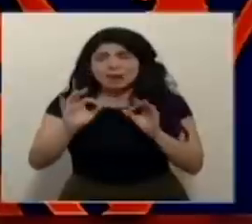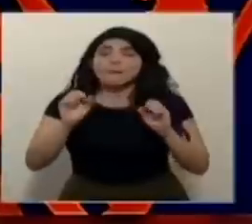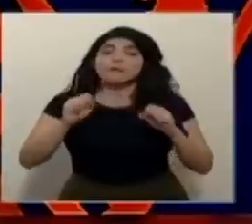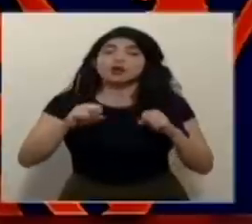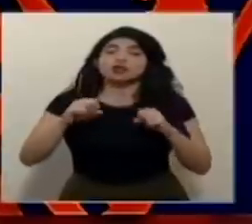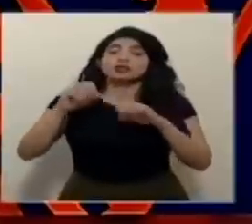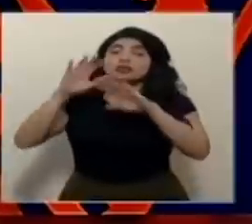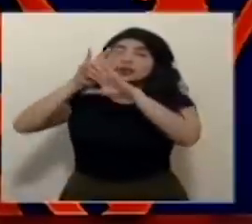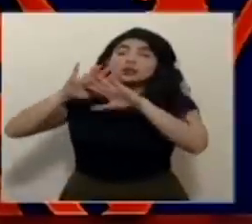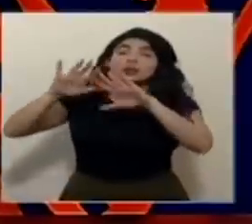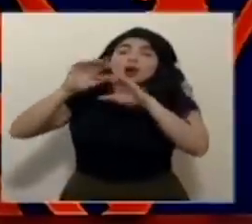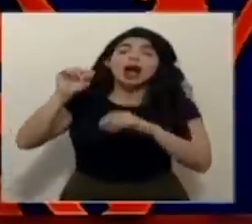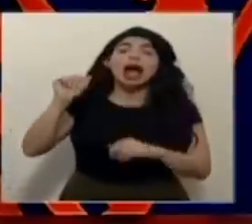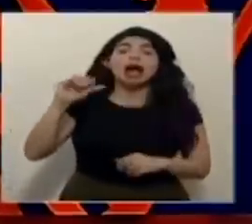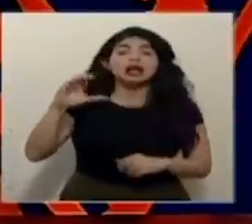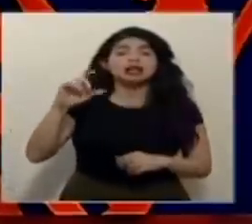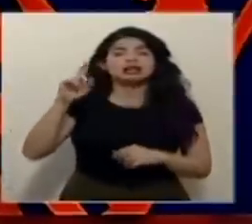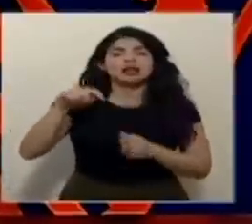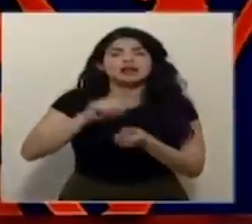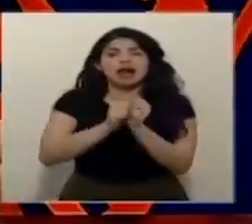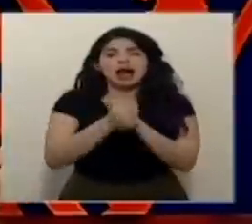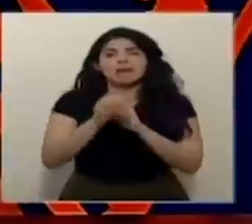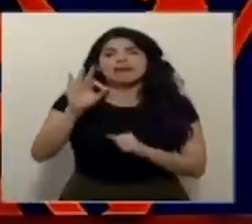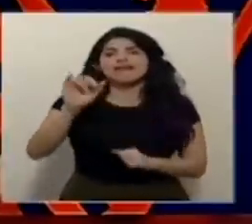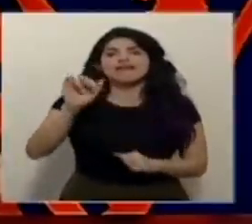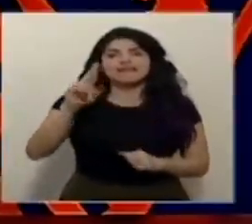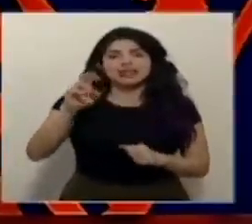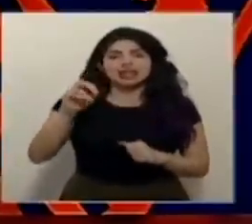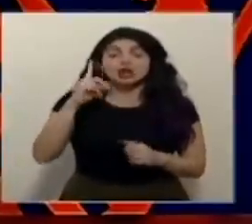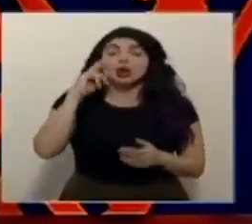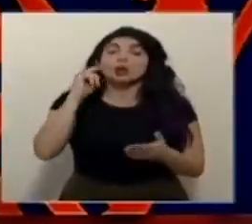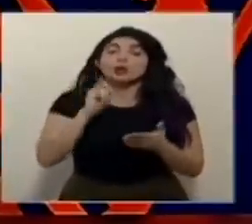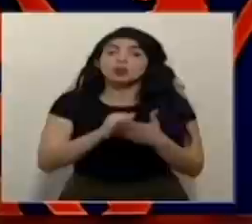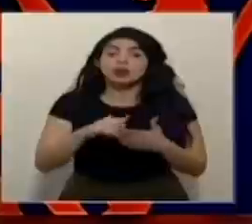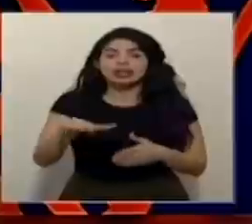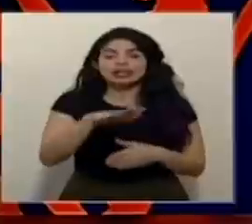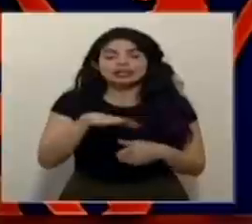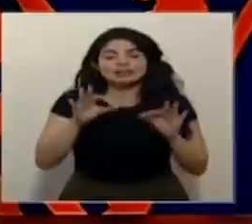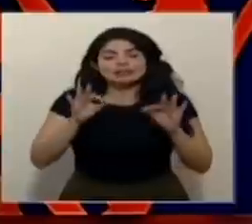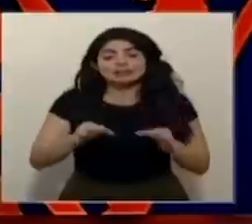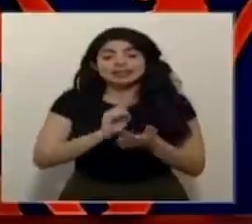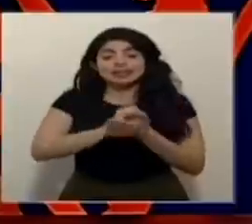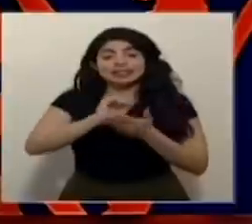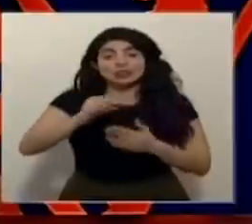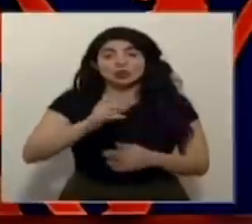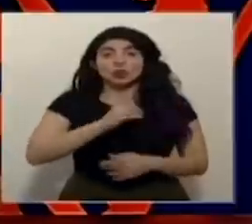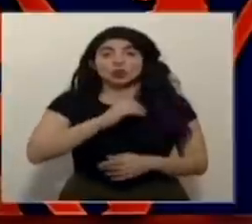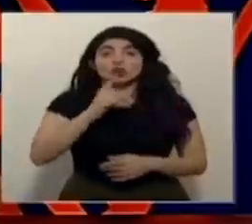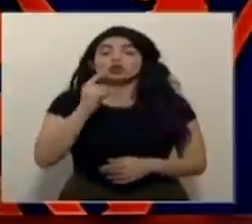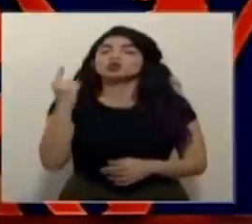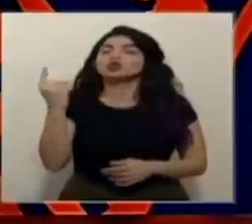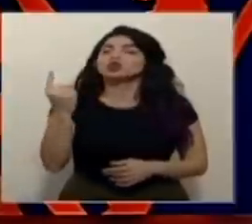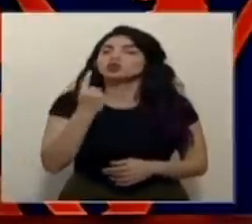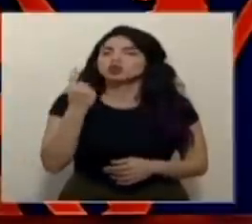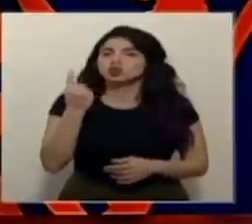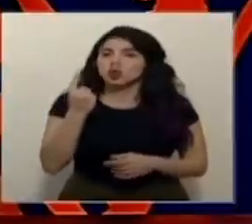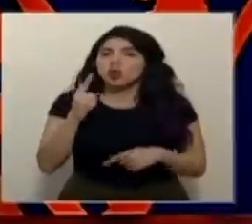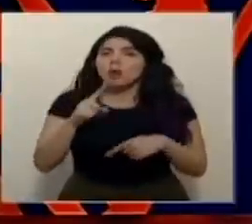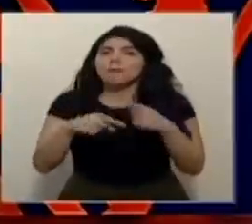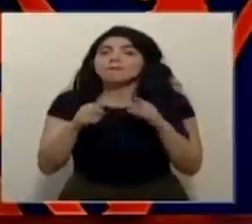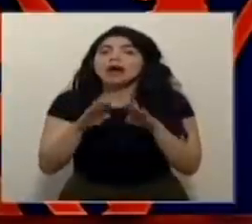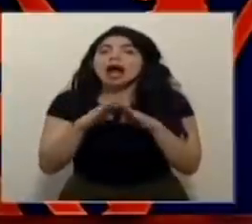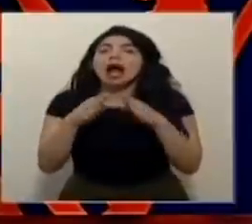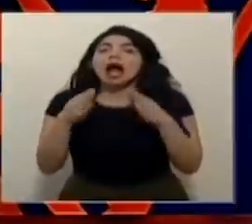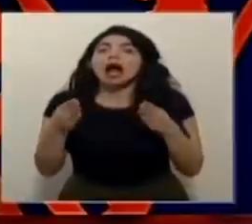algunos filtros del aire acondicionado. Eso nos llevó a tomar la decisión de que el San Juan de Dios solamente va a habilitar